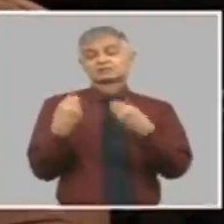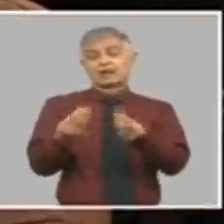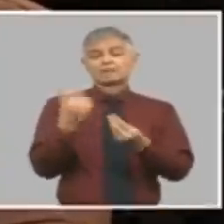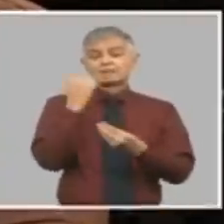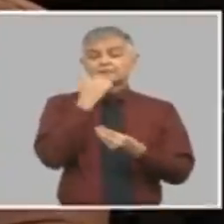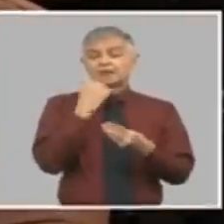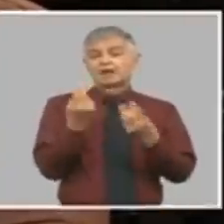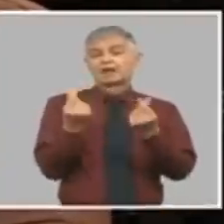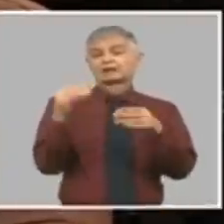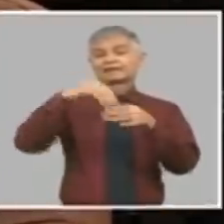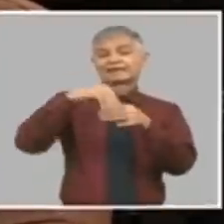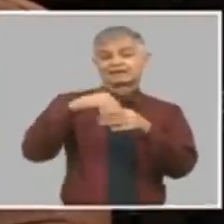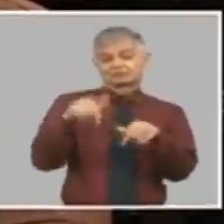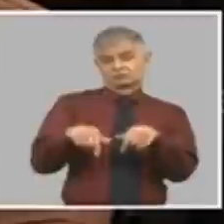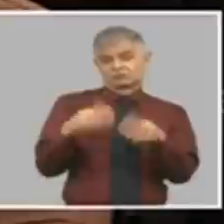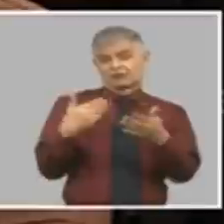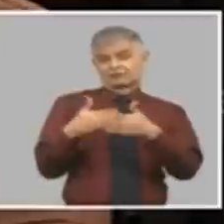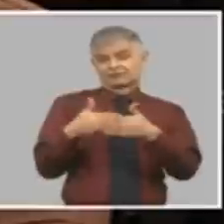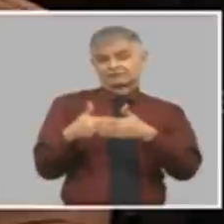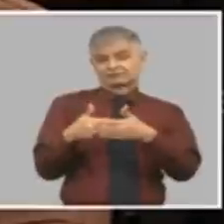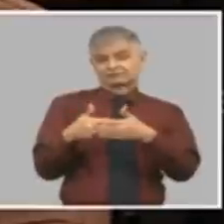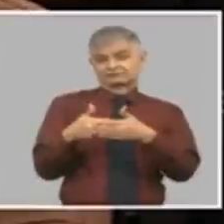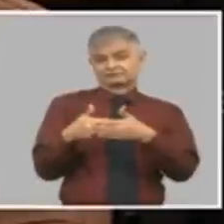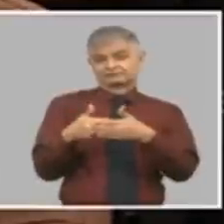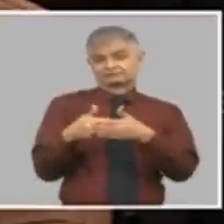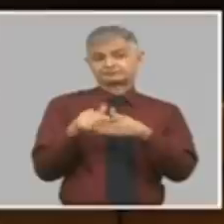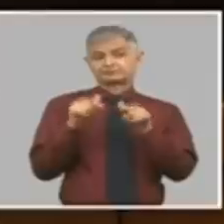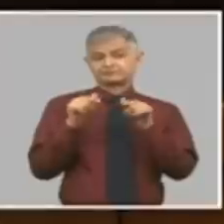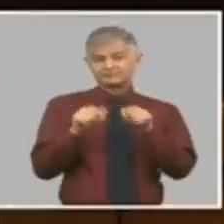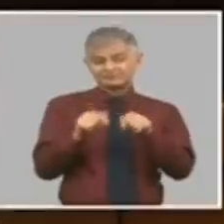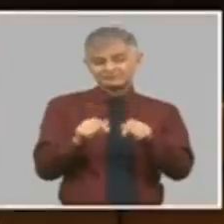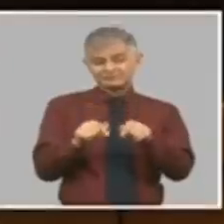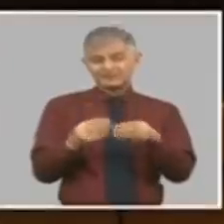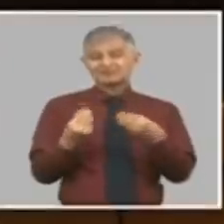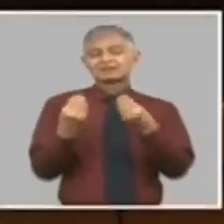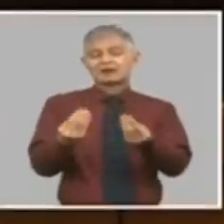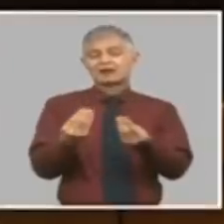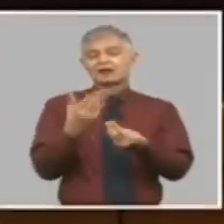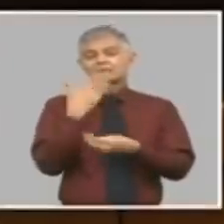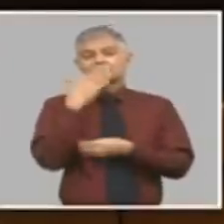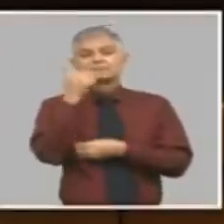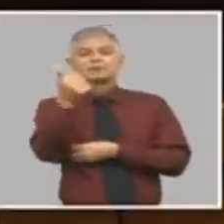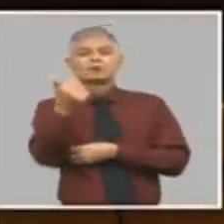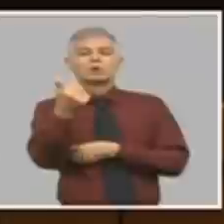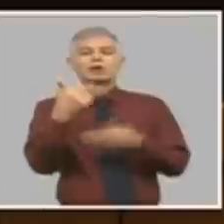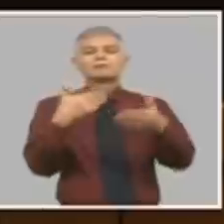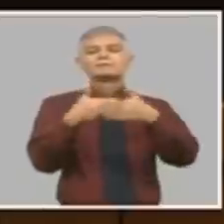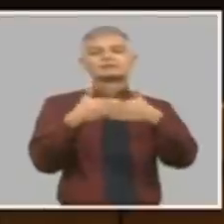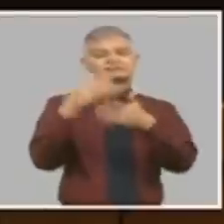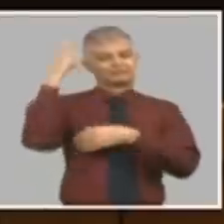que se queda de beneficio para las empresas estatales